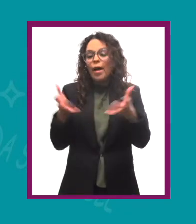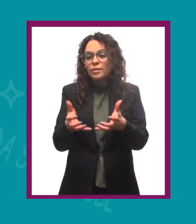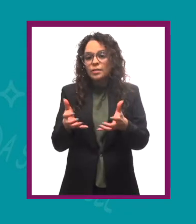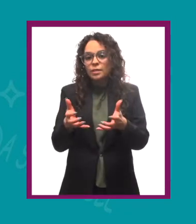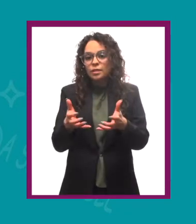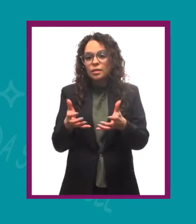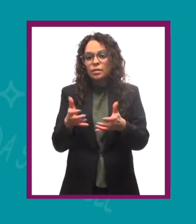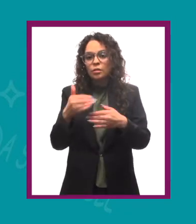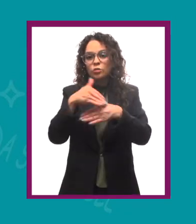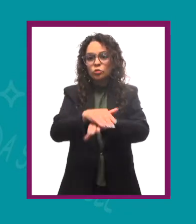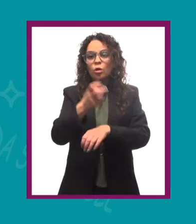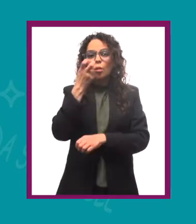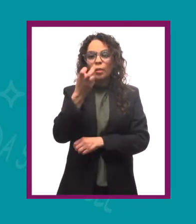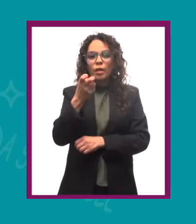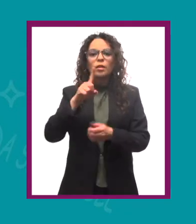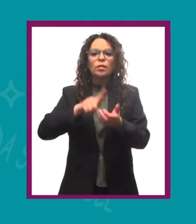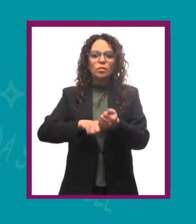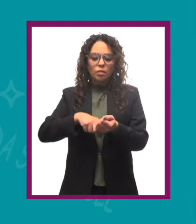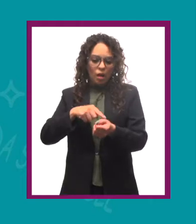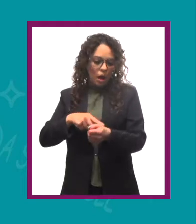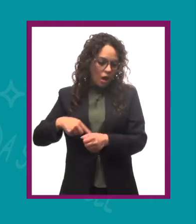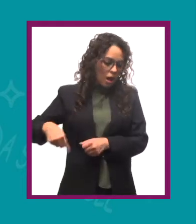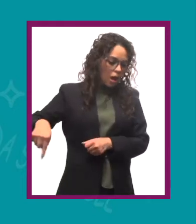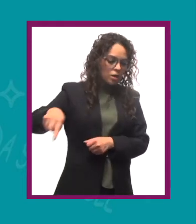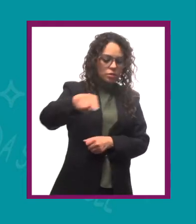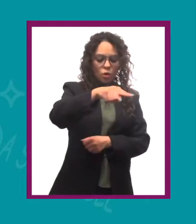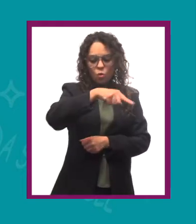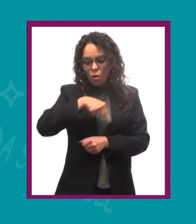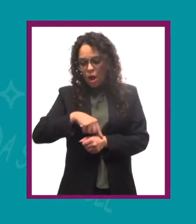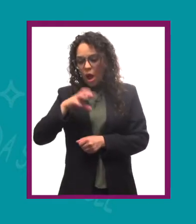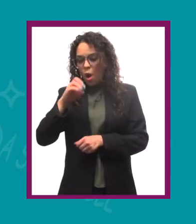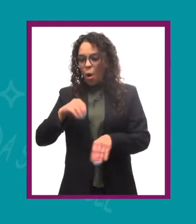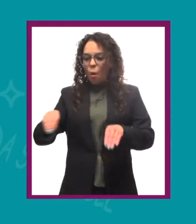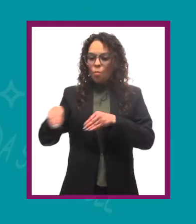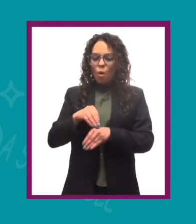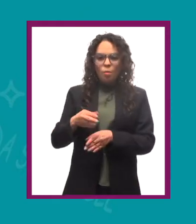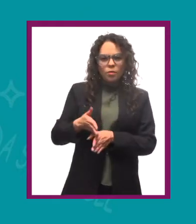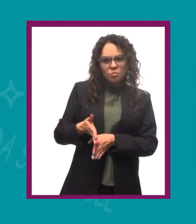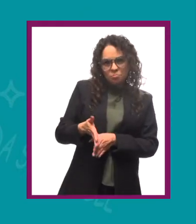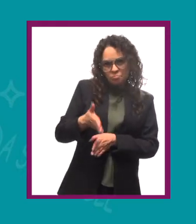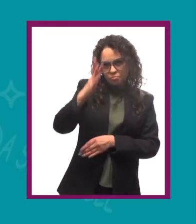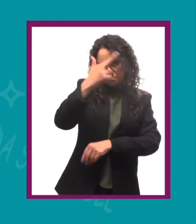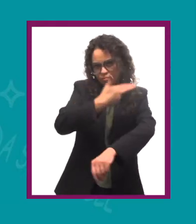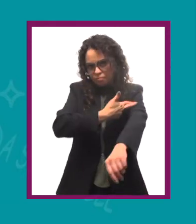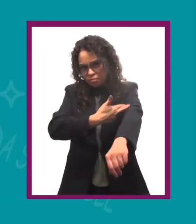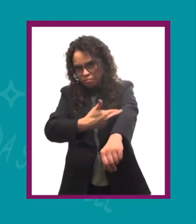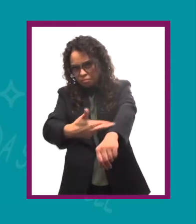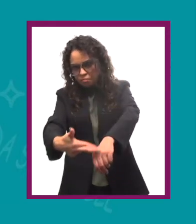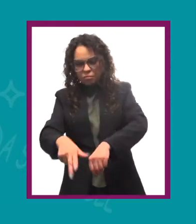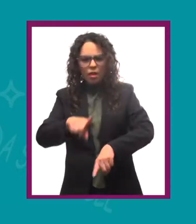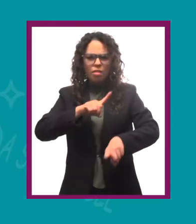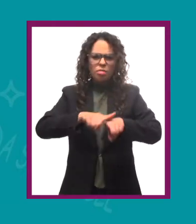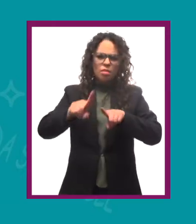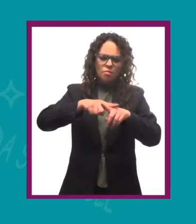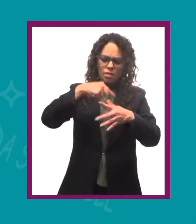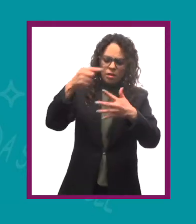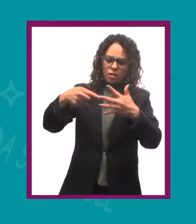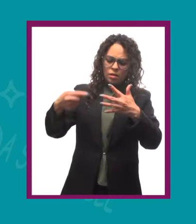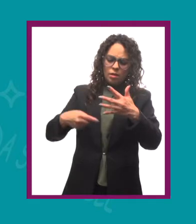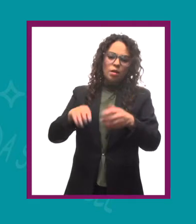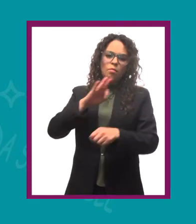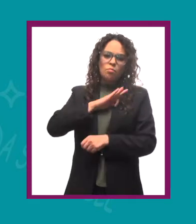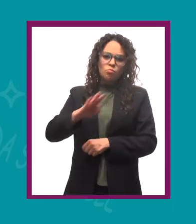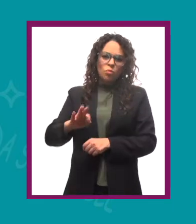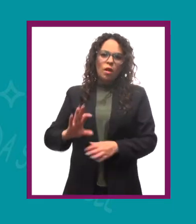sea el movimiento en función de si es un movimiento circular si es un movimiento lineal hay muchos factores que